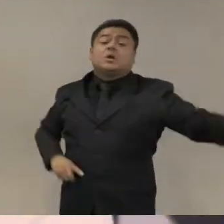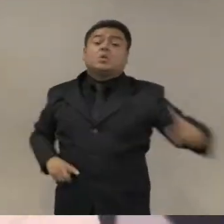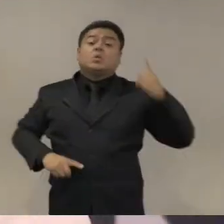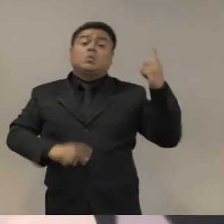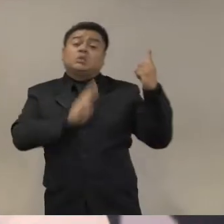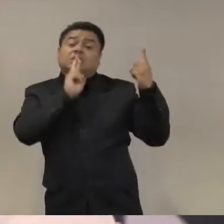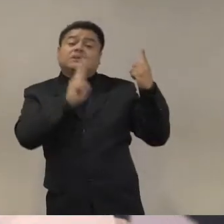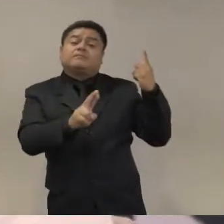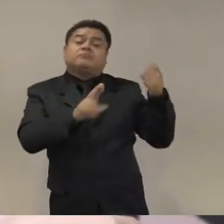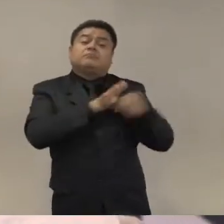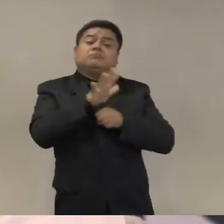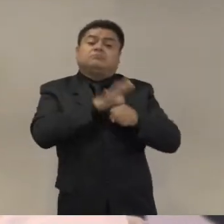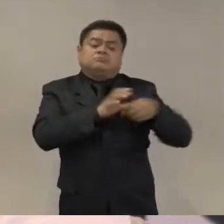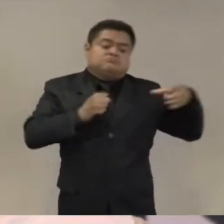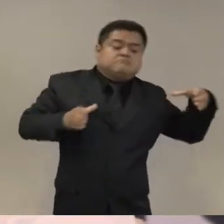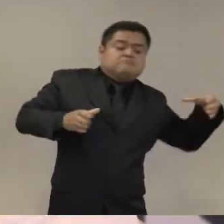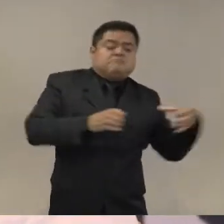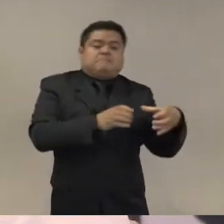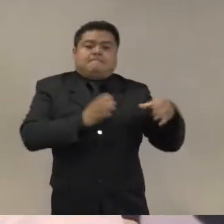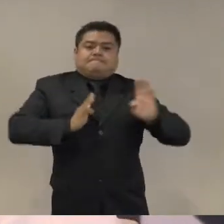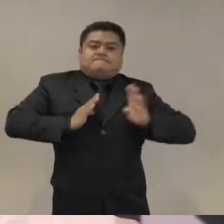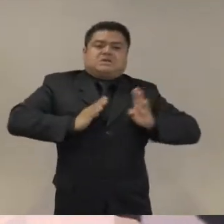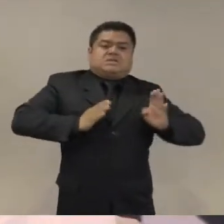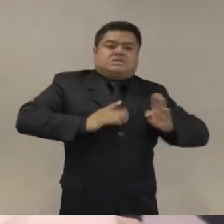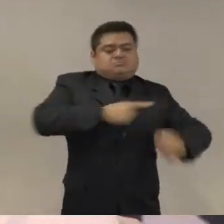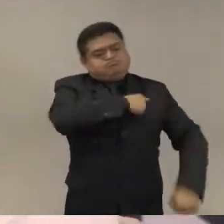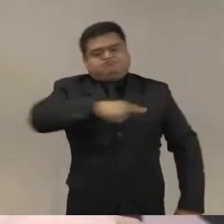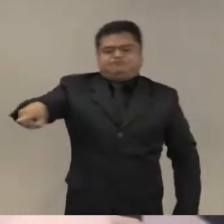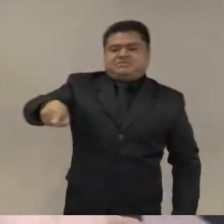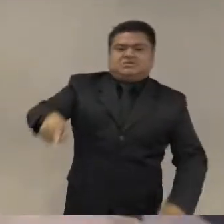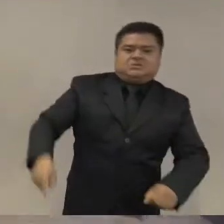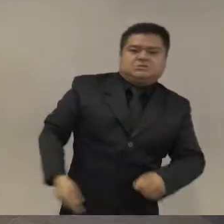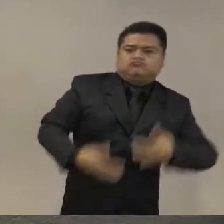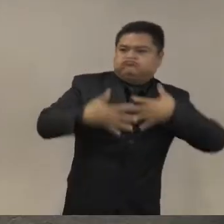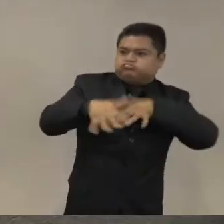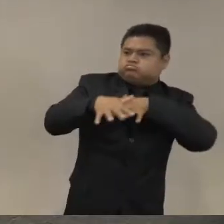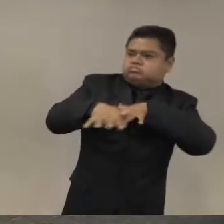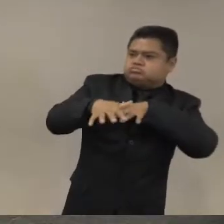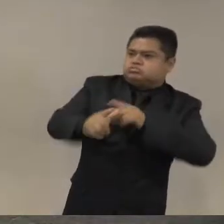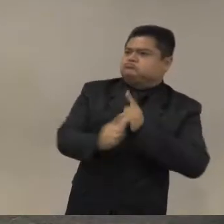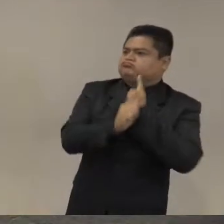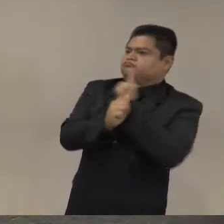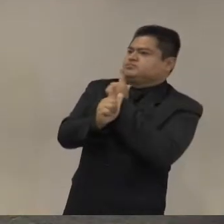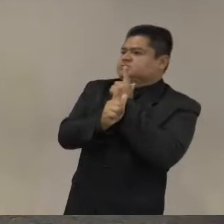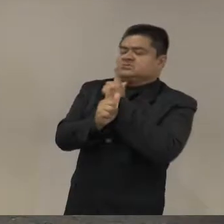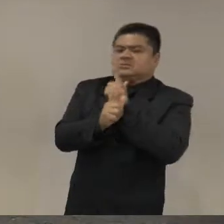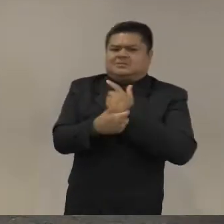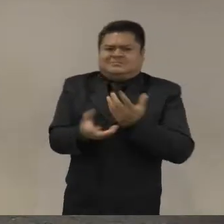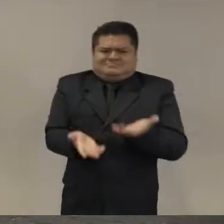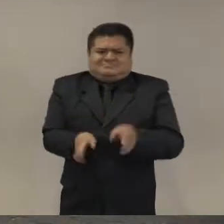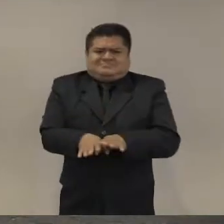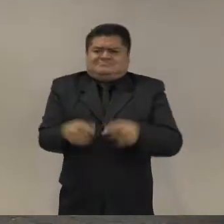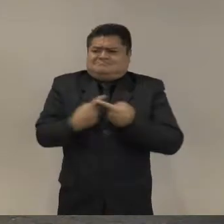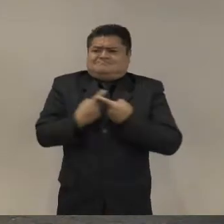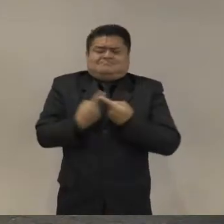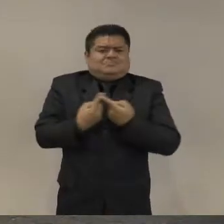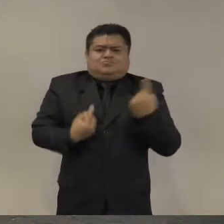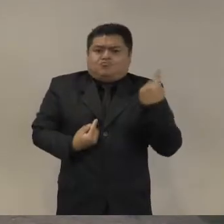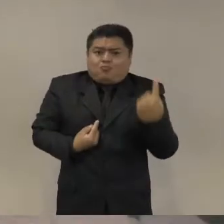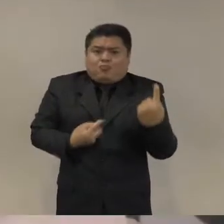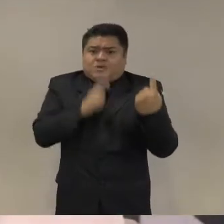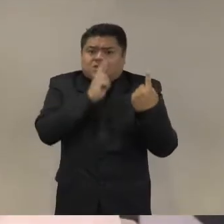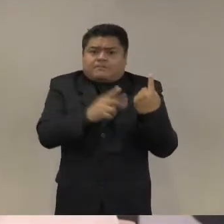profundizar en qué está pasando o qué valoración política yo creo hay detrás de tomar esta decisión de mandar a los